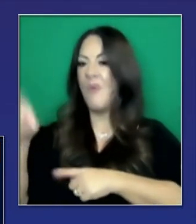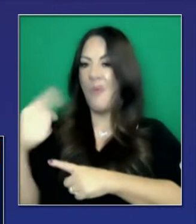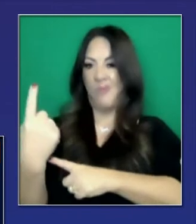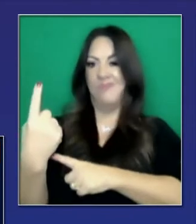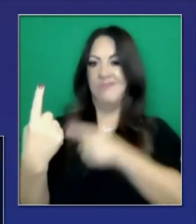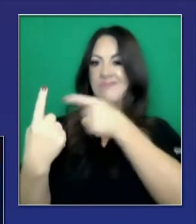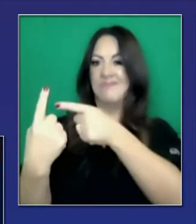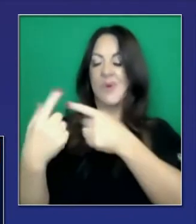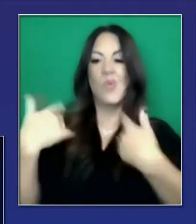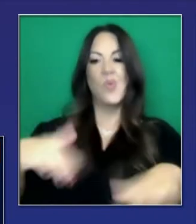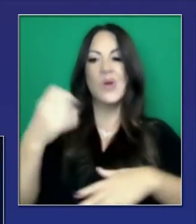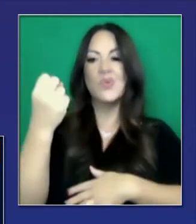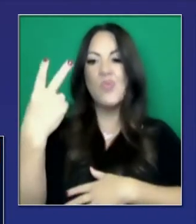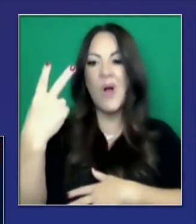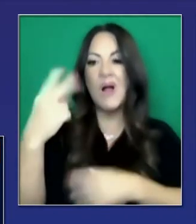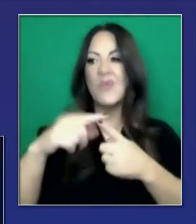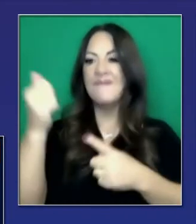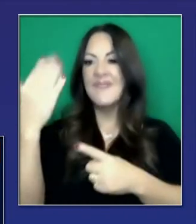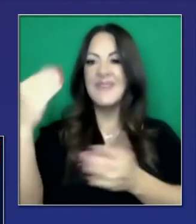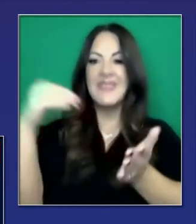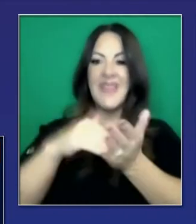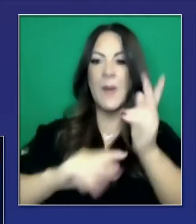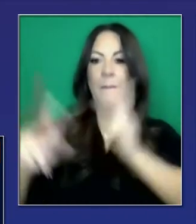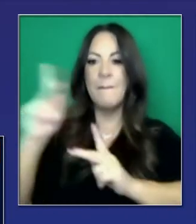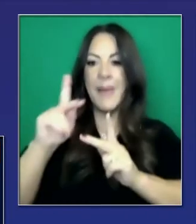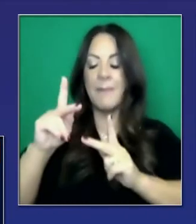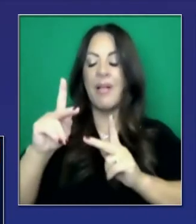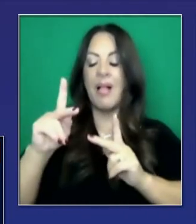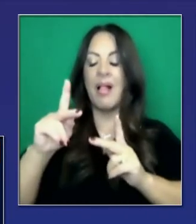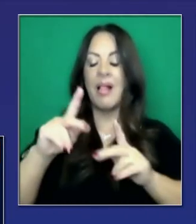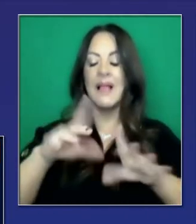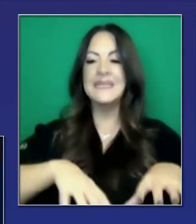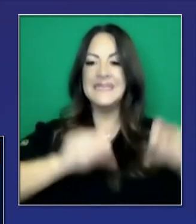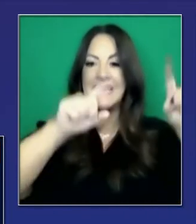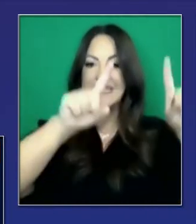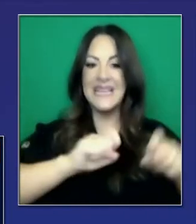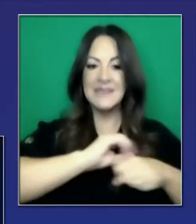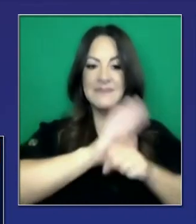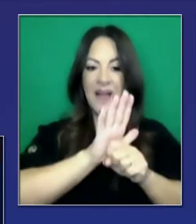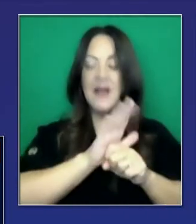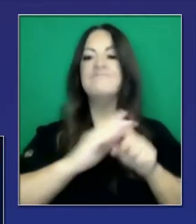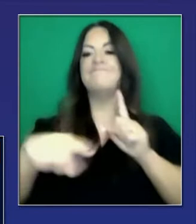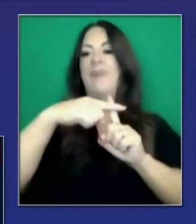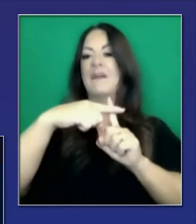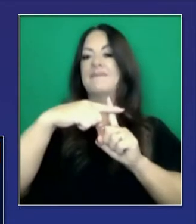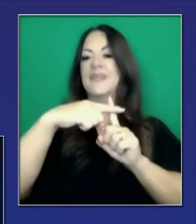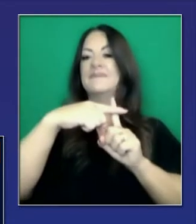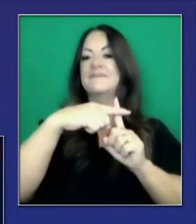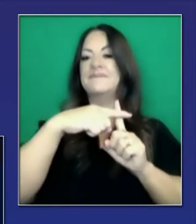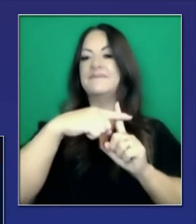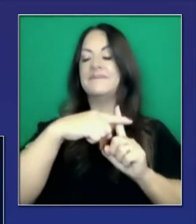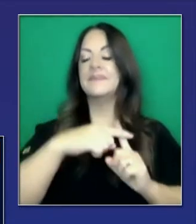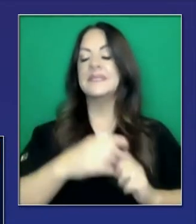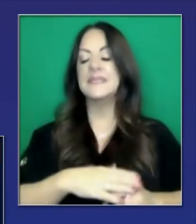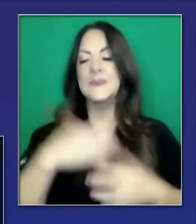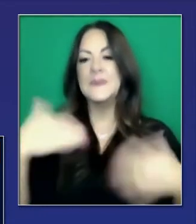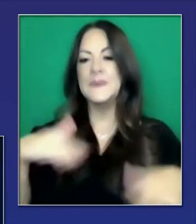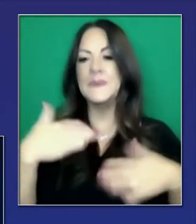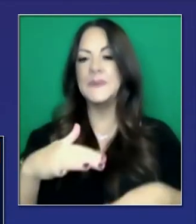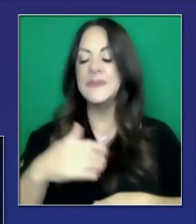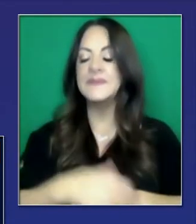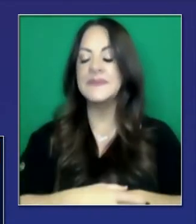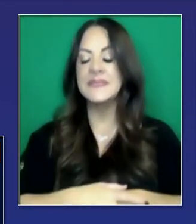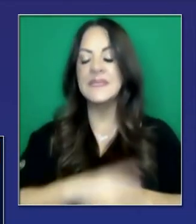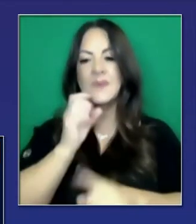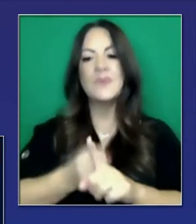ese condado sí eliminamos el condado. Solamente en ese condado, tantos casos al día en las últimas semanas, obviamente ha sido un impacto muy grande.